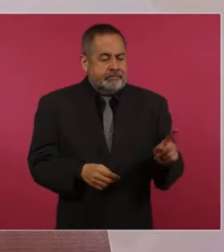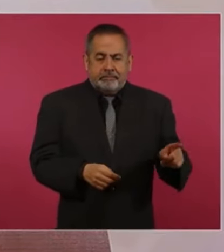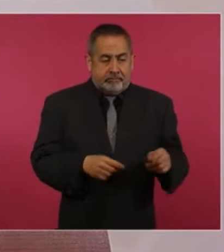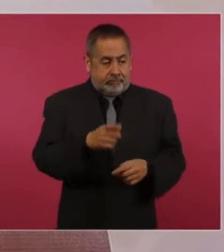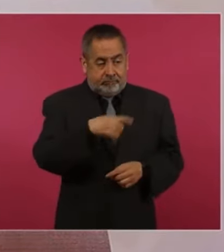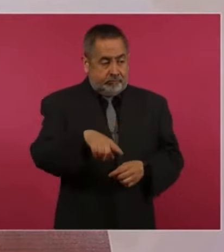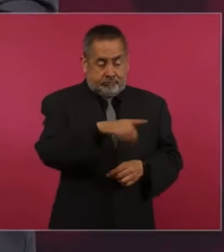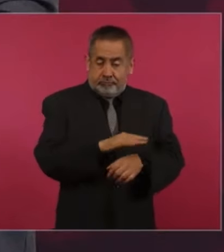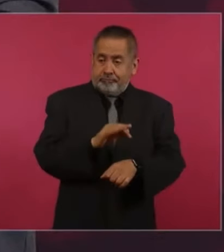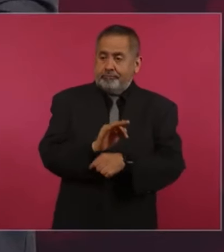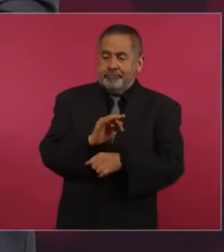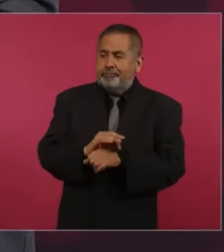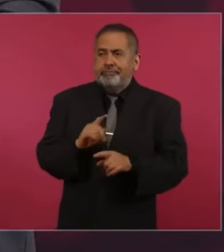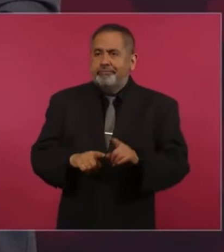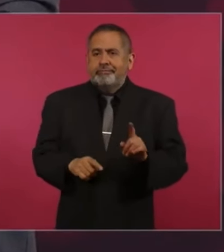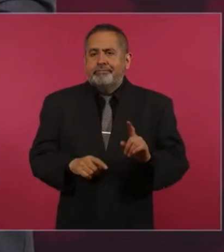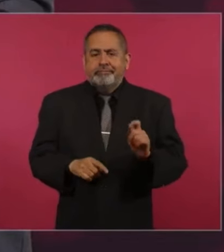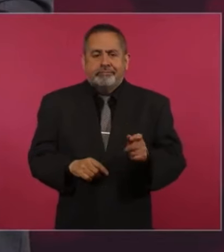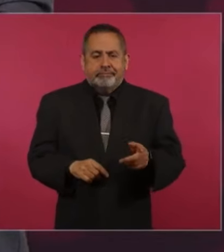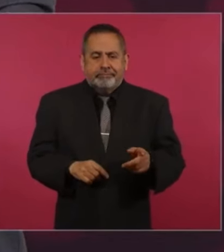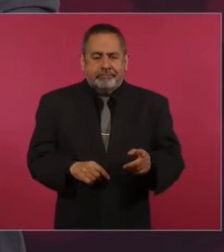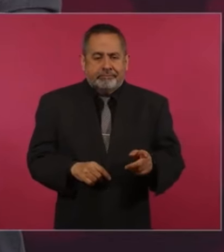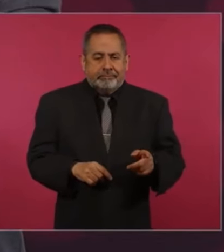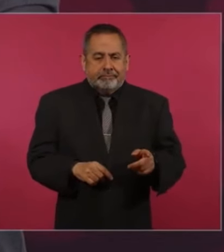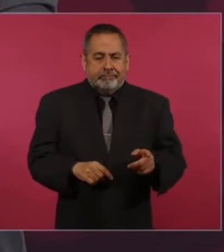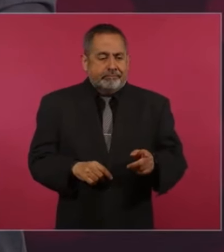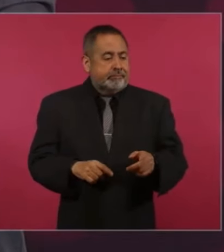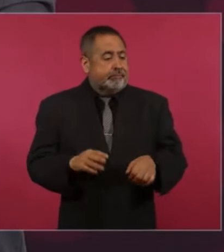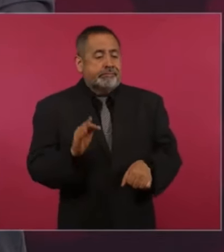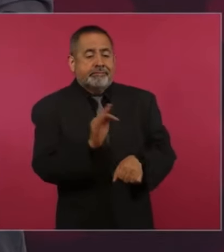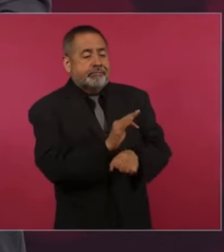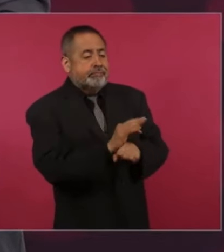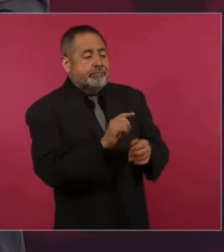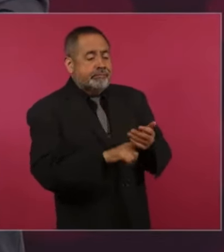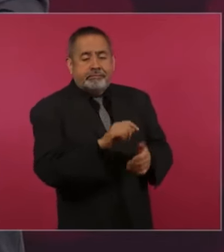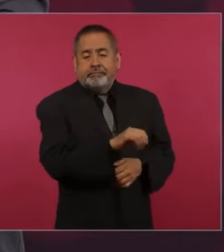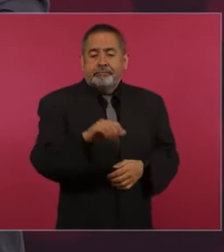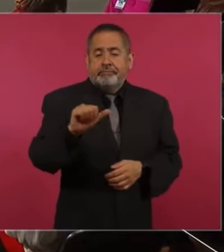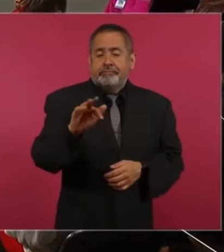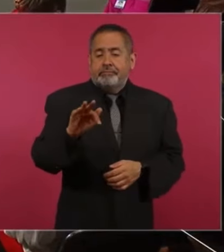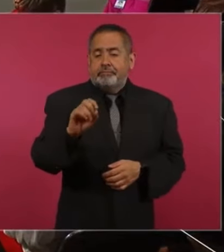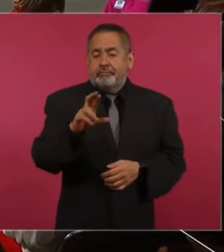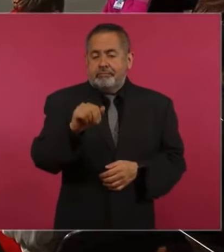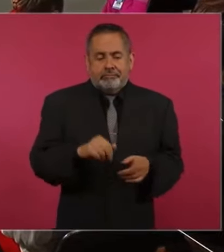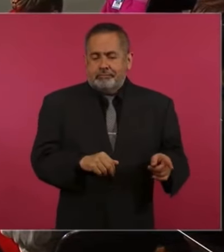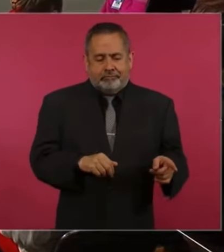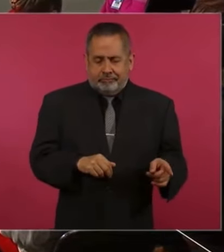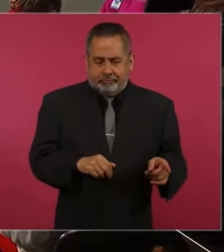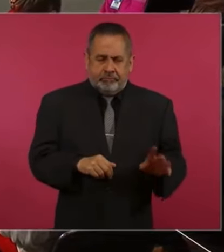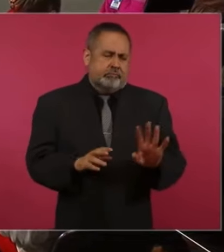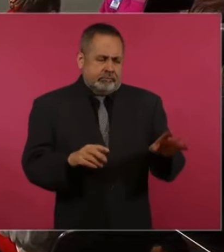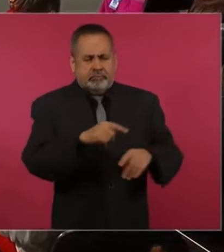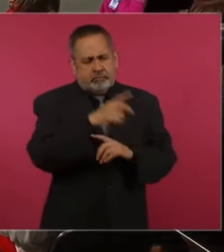a los dueños de los AFORES. Así se enojaron